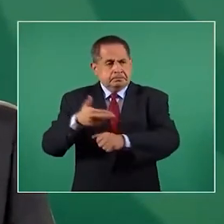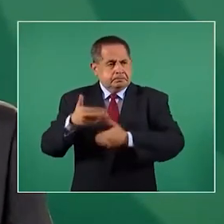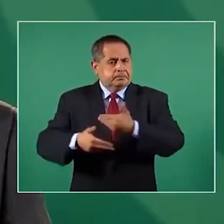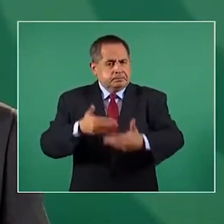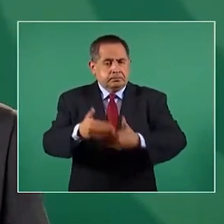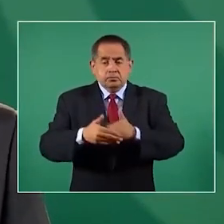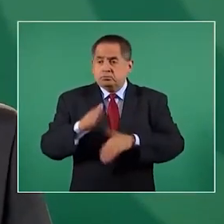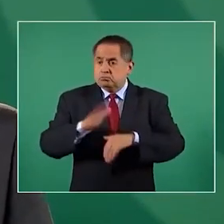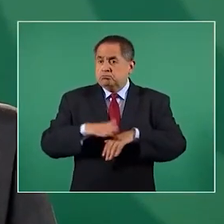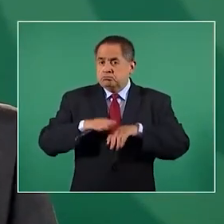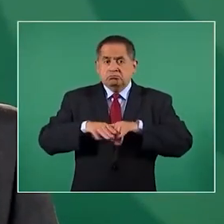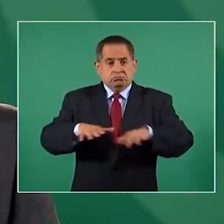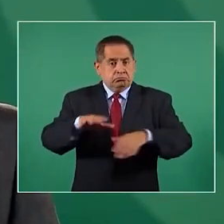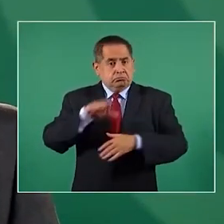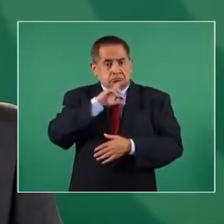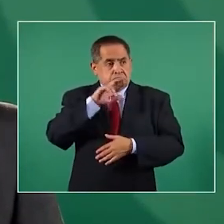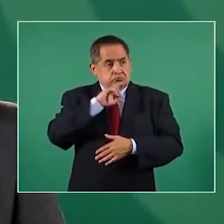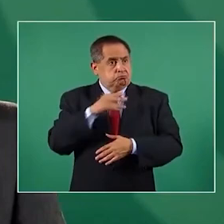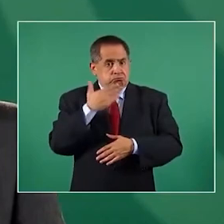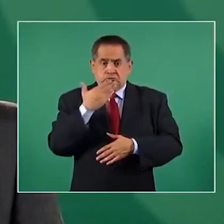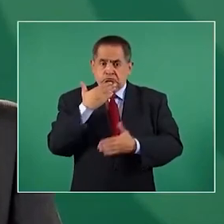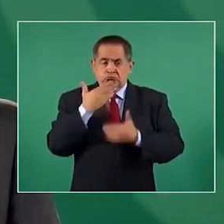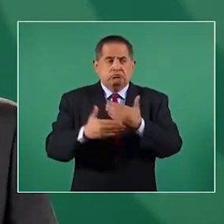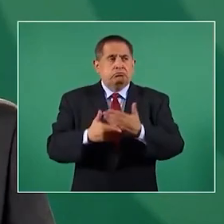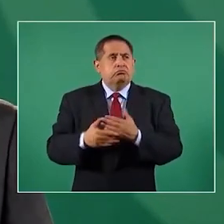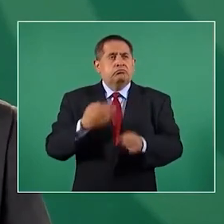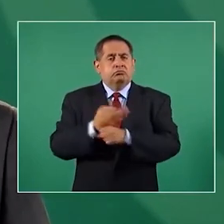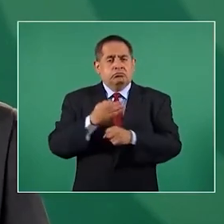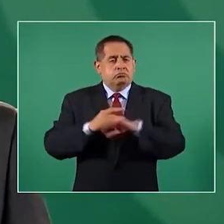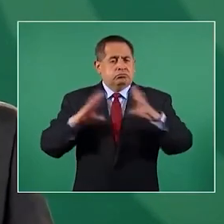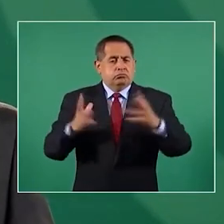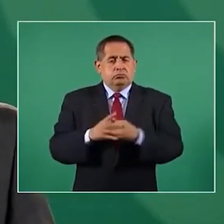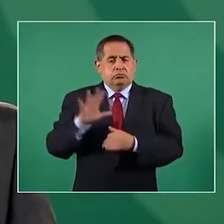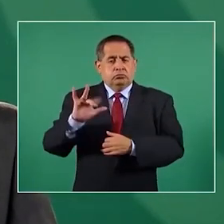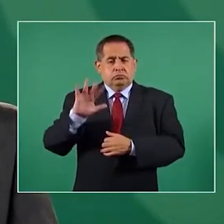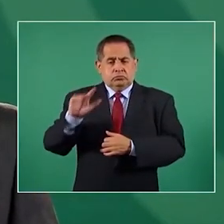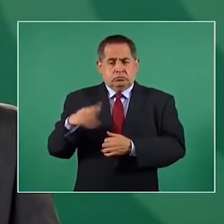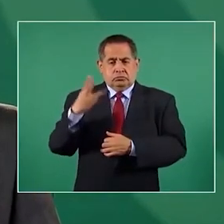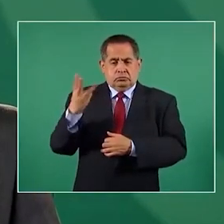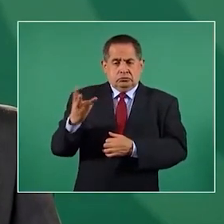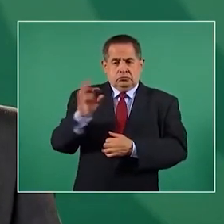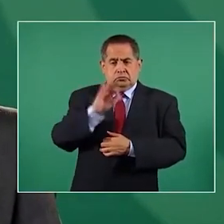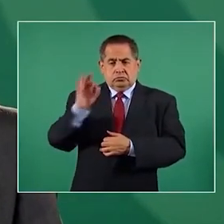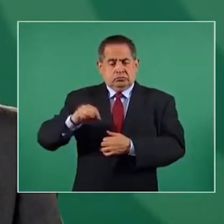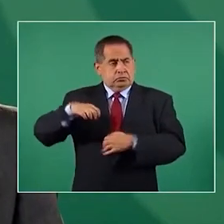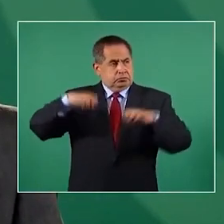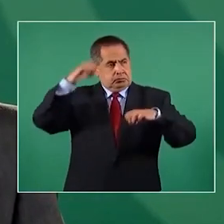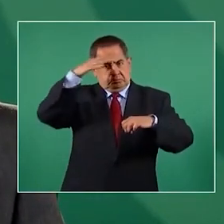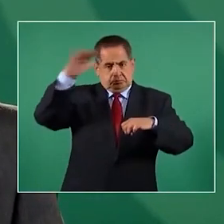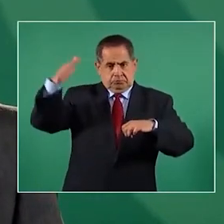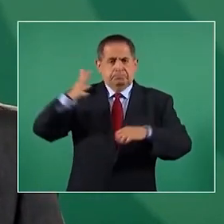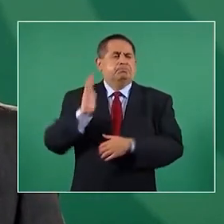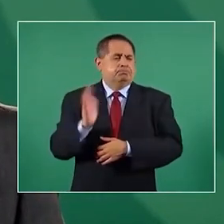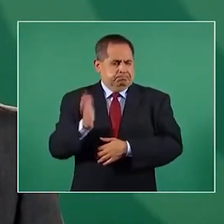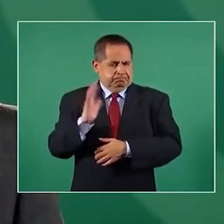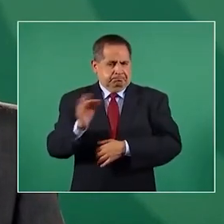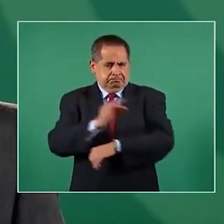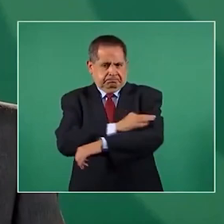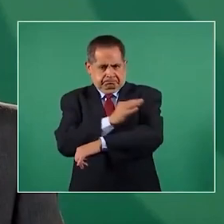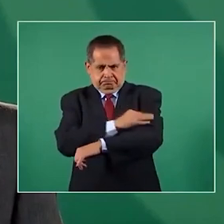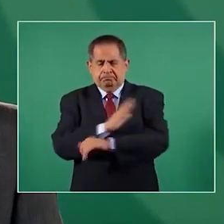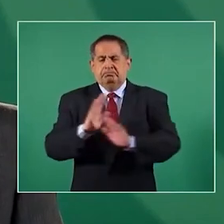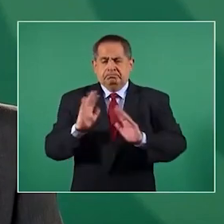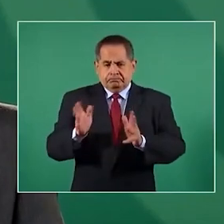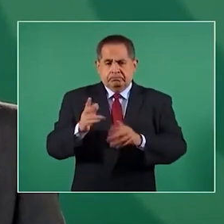Estamos avanzando rápidamente, ya tenemos 53% de la población adulta cubierta, pero es muy